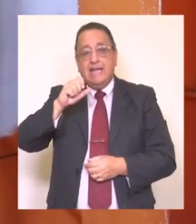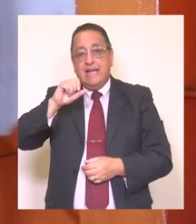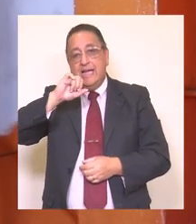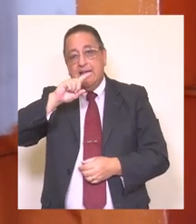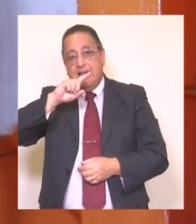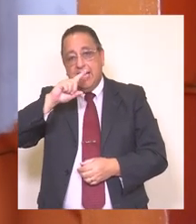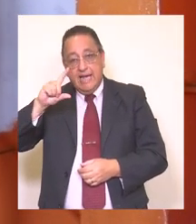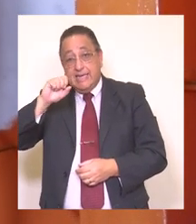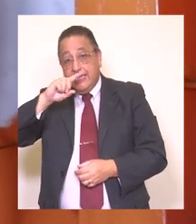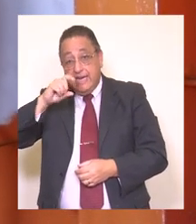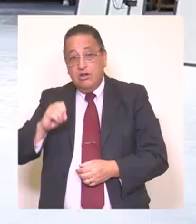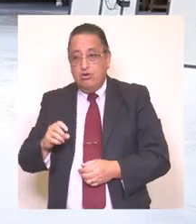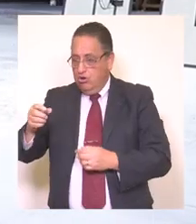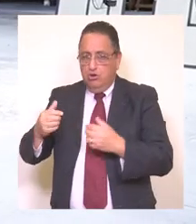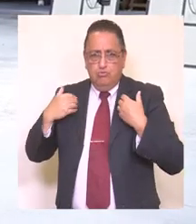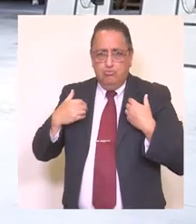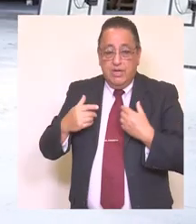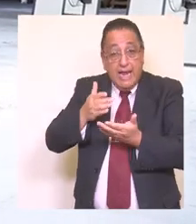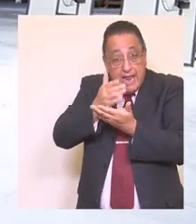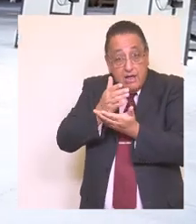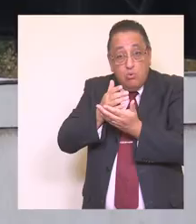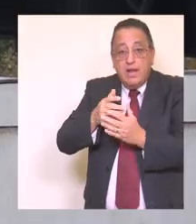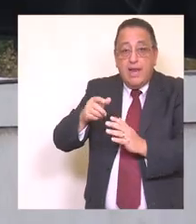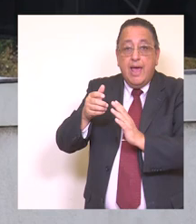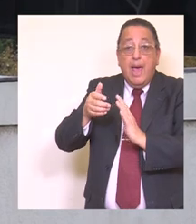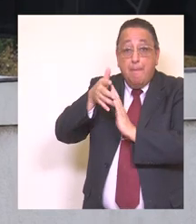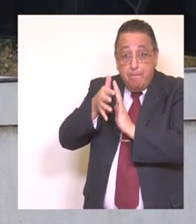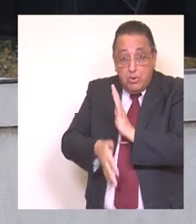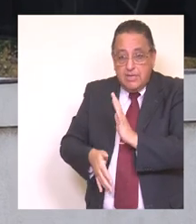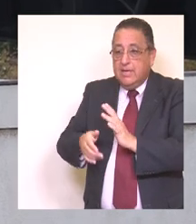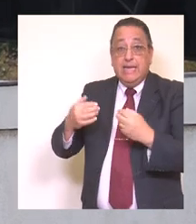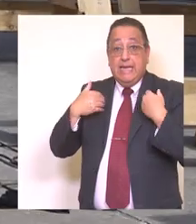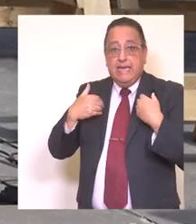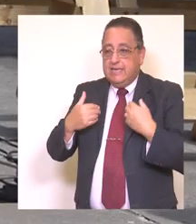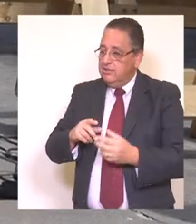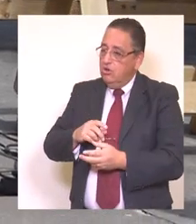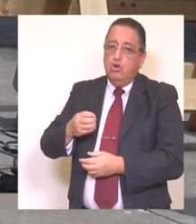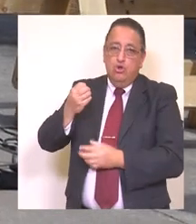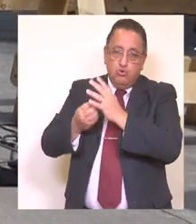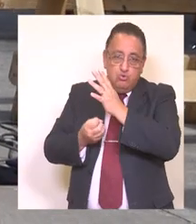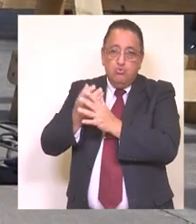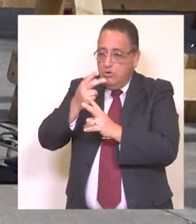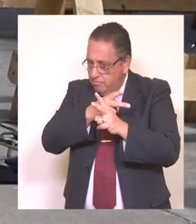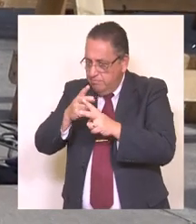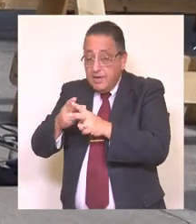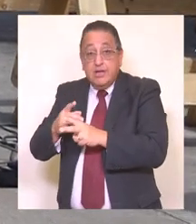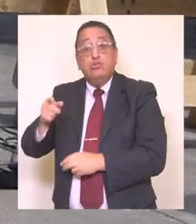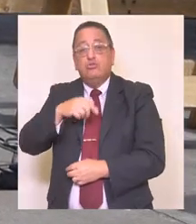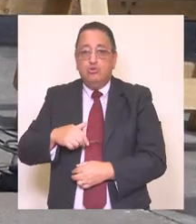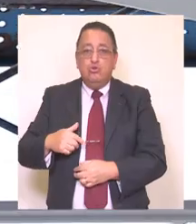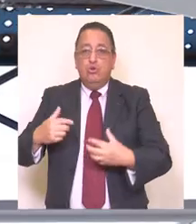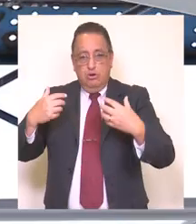con el mejoramiento del gimnasio la Escuela Munchen. Junto a ello, cumpliremos con el compromiso de